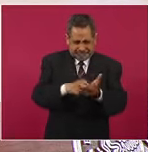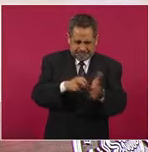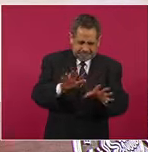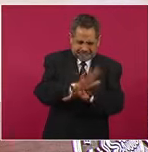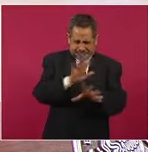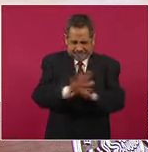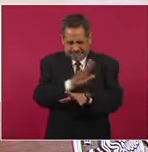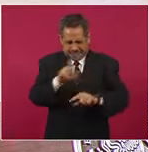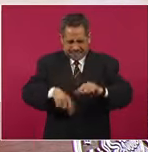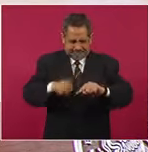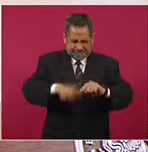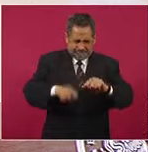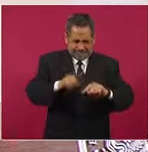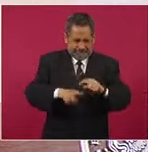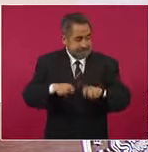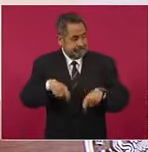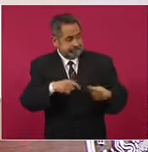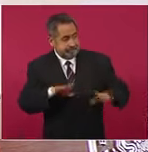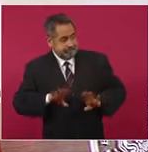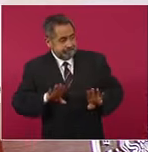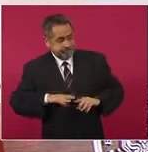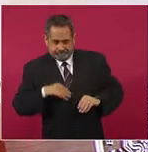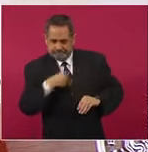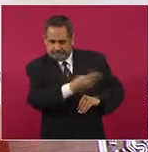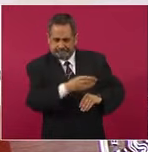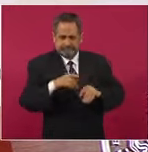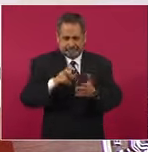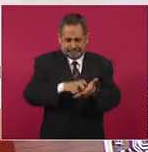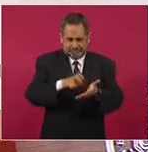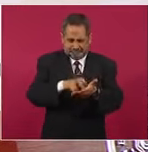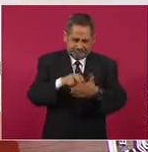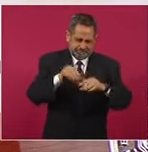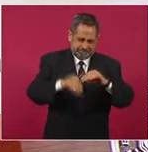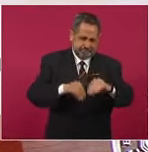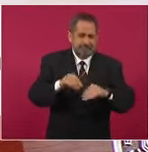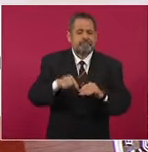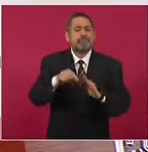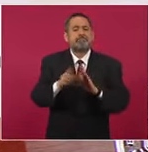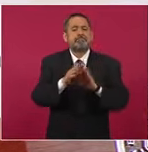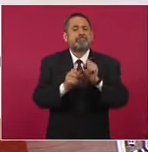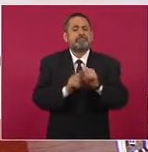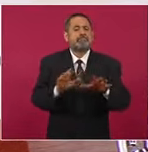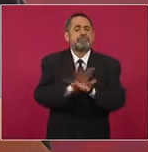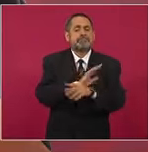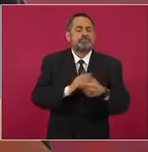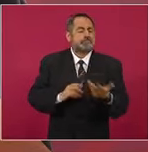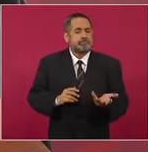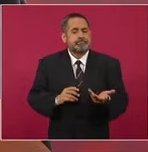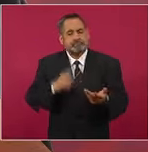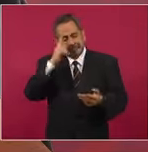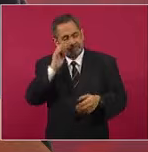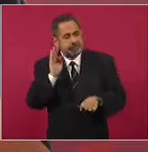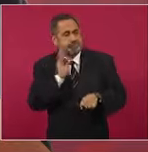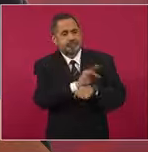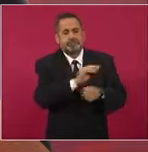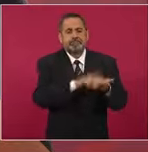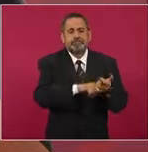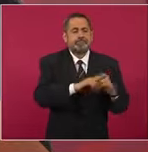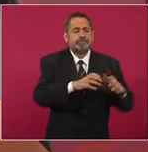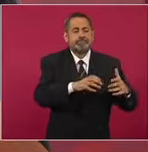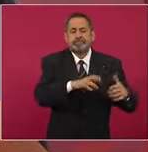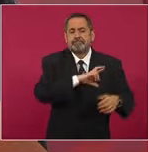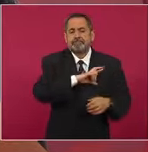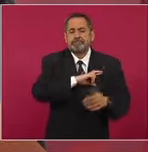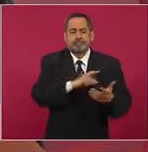neoliberal para favorecer a los particulares, todos los